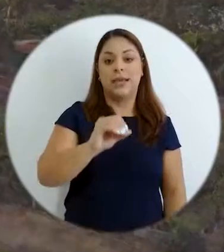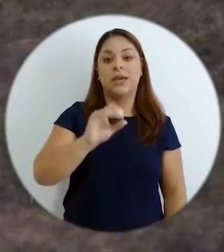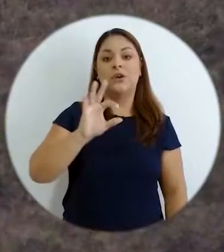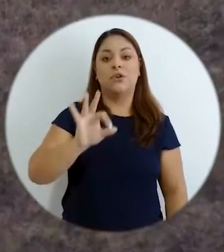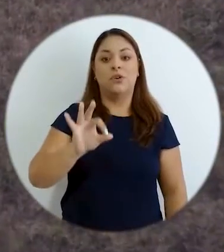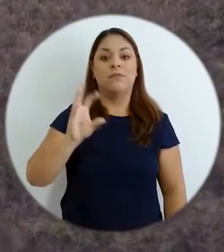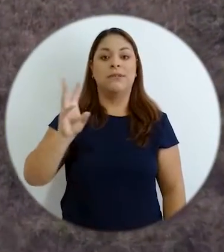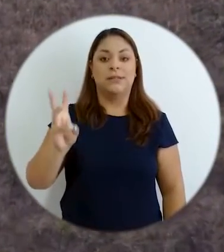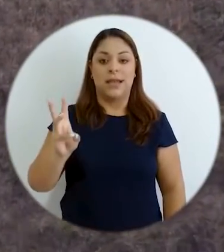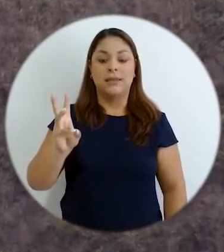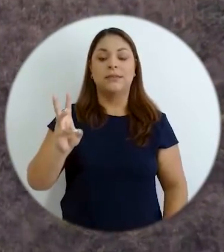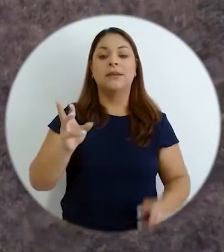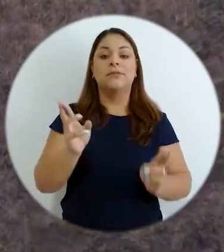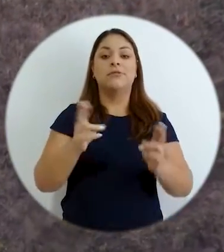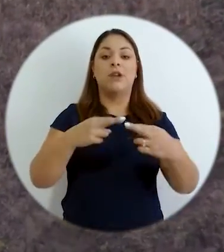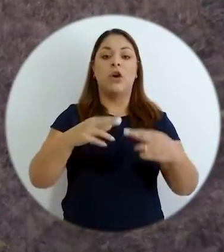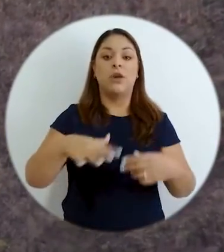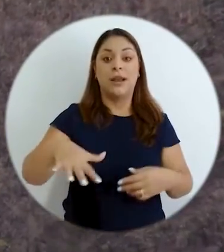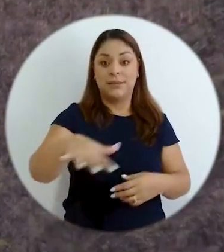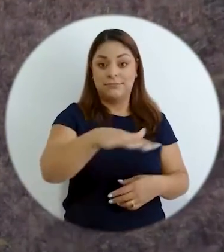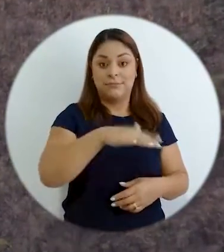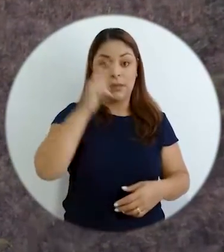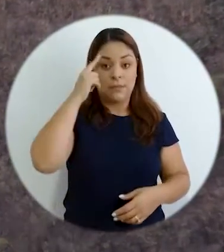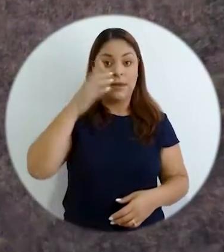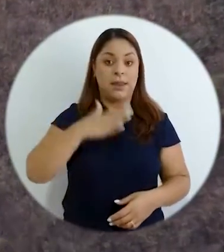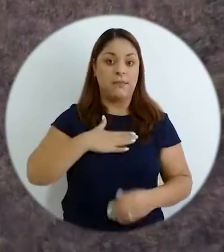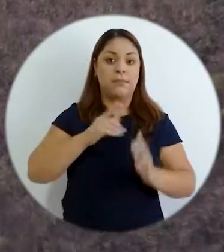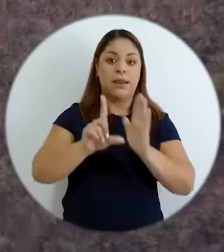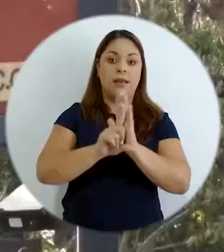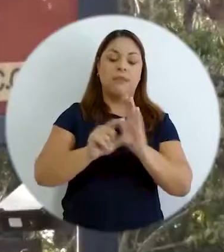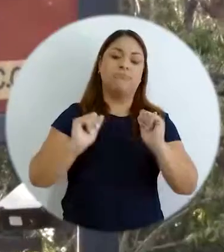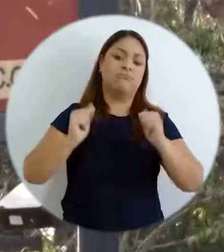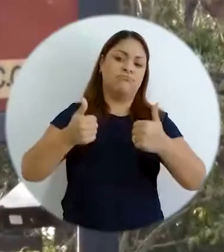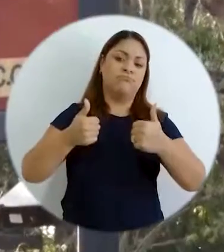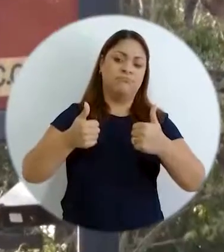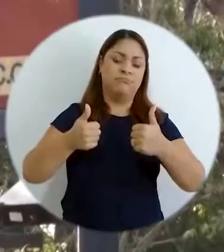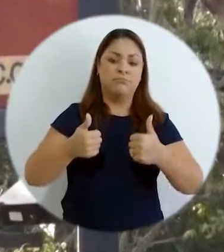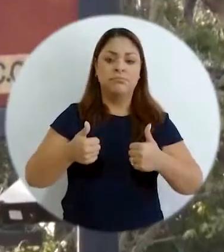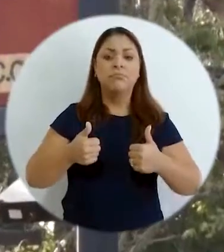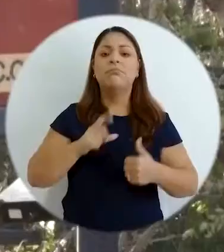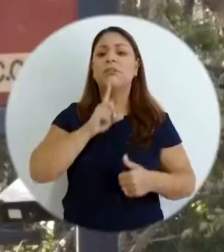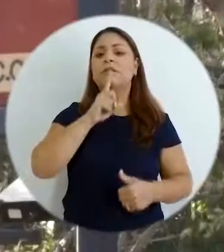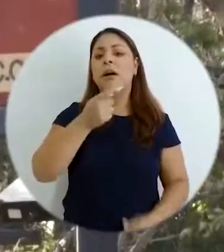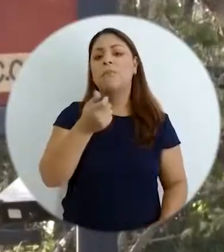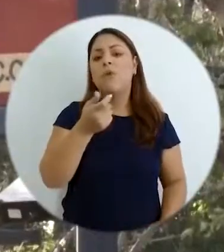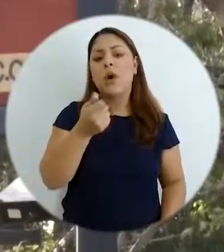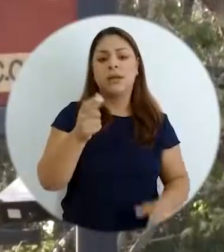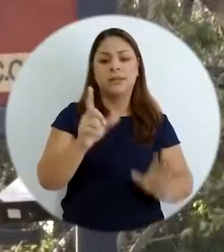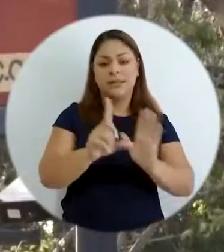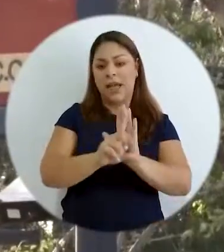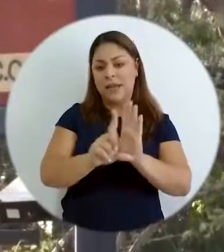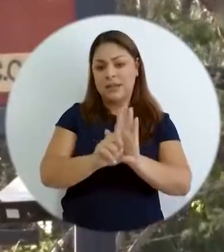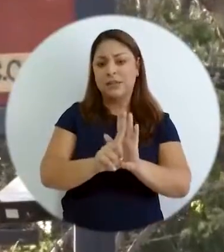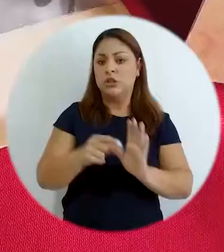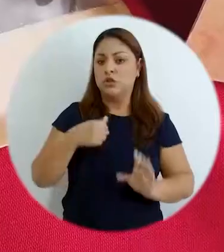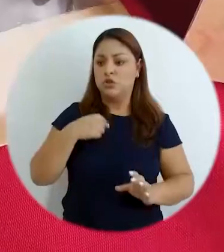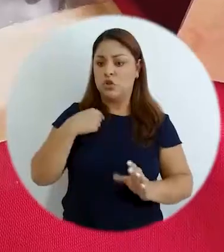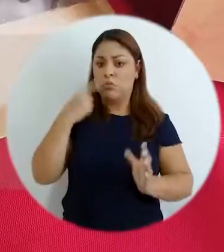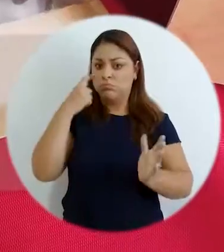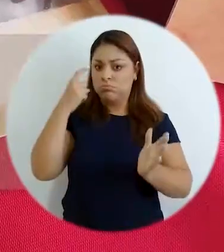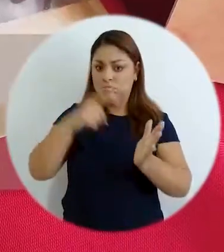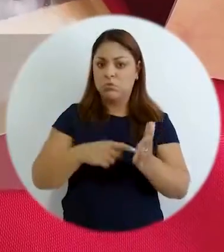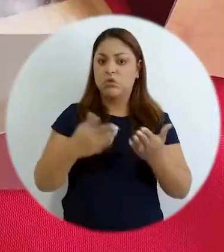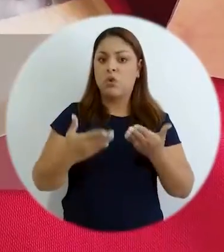señala, la ley 10.096 de regionalización, para mí es una ley bien concebida. De las pocas leyes que yo podría